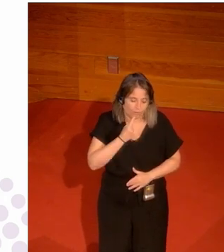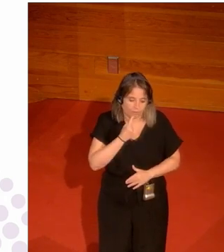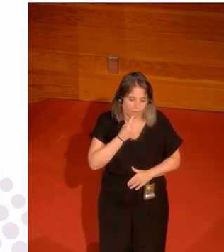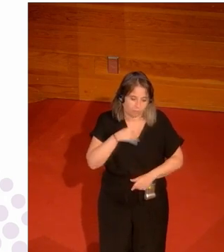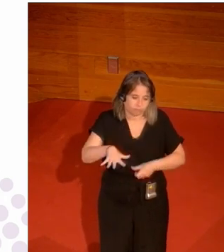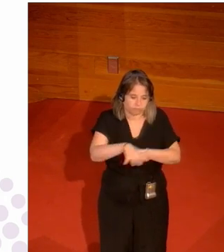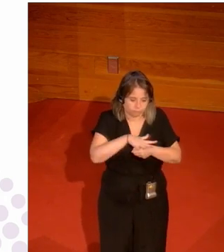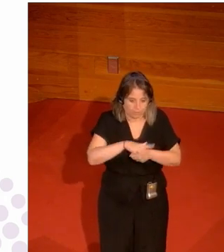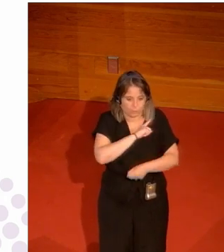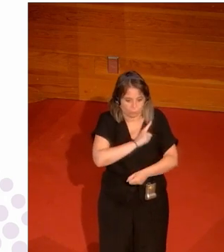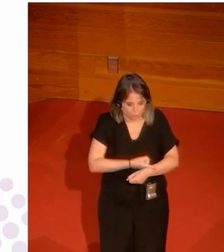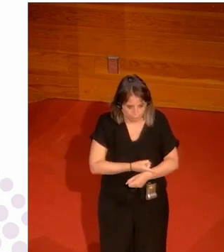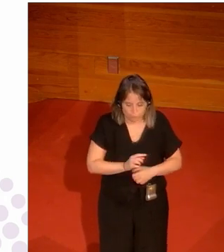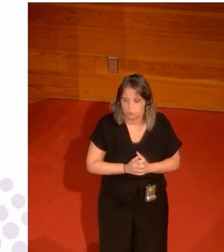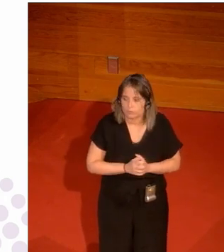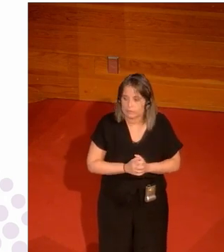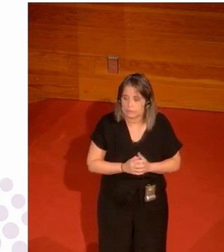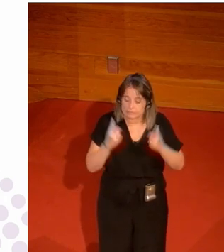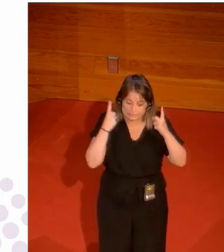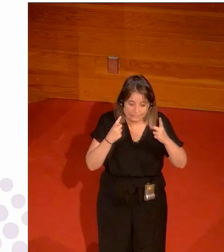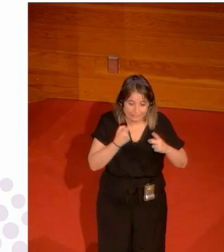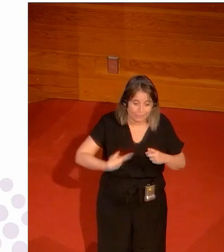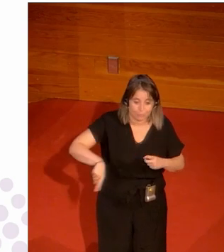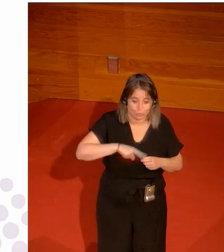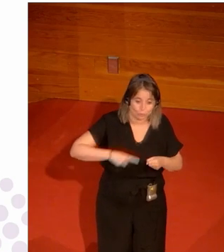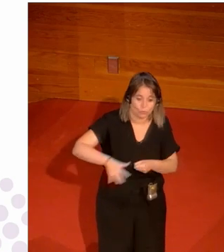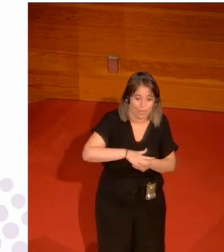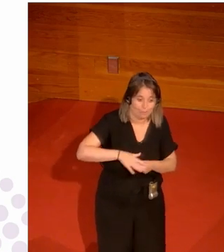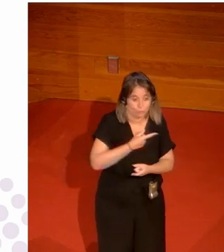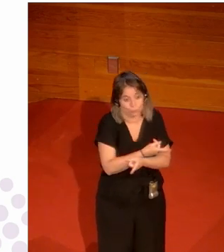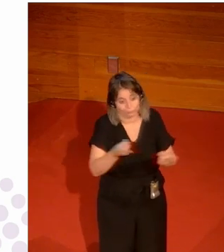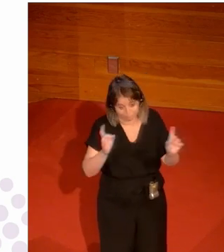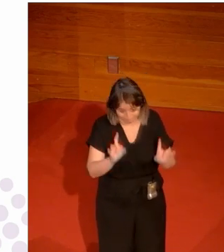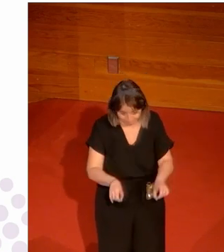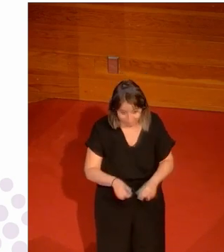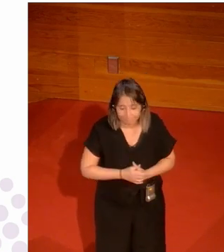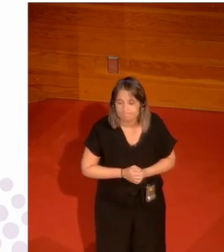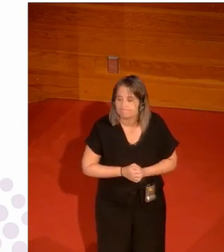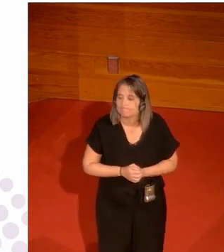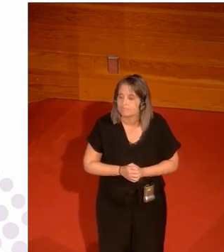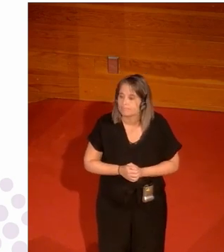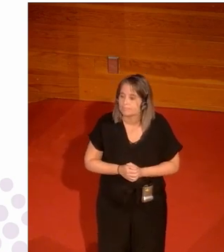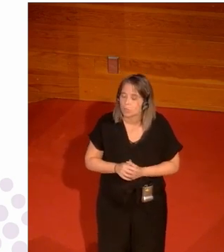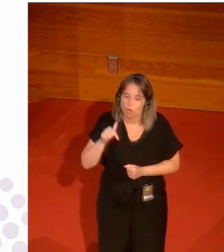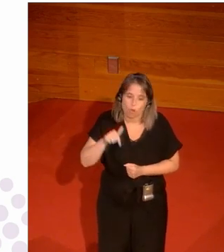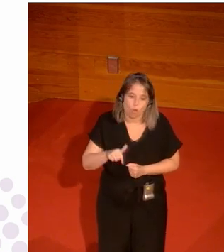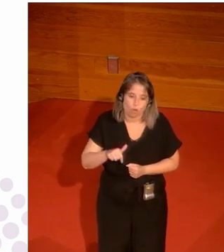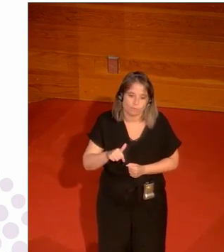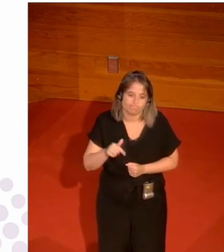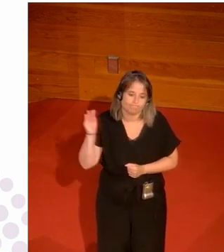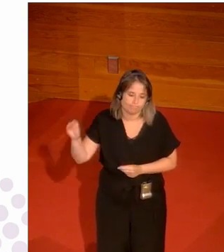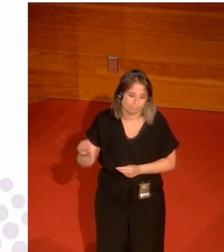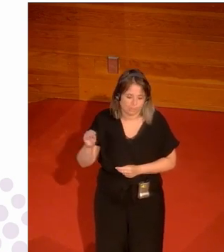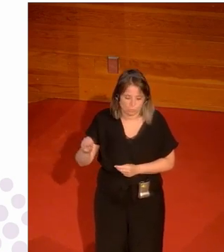ámbito del deporte y que intentaremos hacer en todos los ámbitos igual bueno el asunto que yo quiero traer aquí a colación